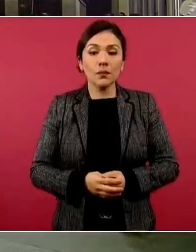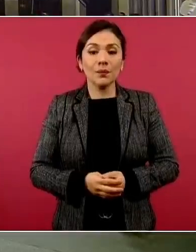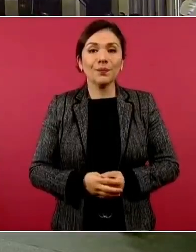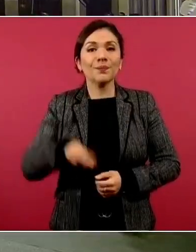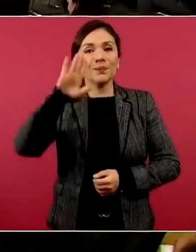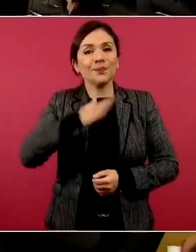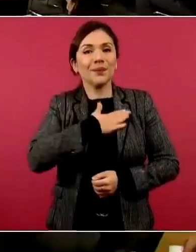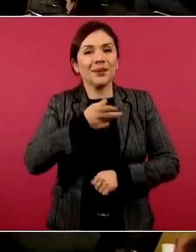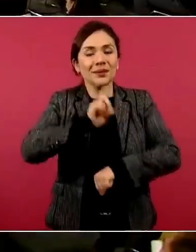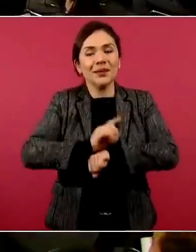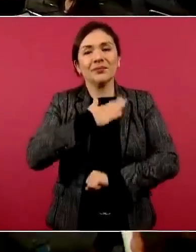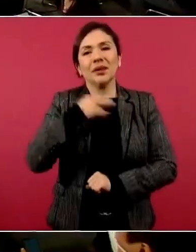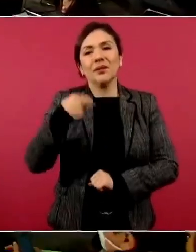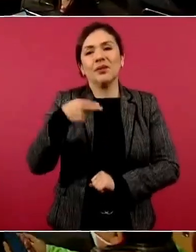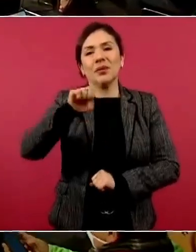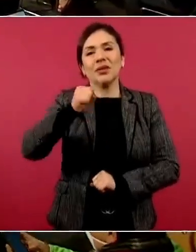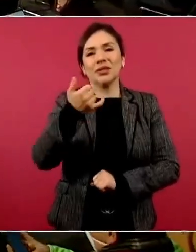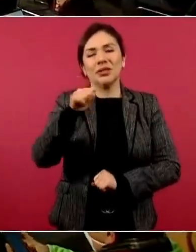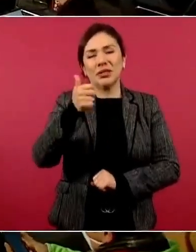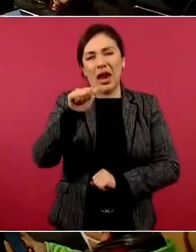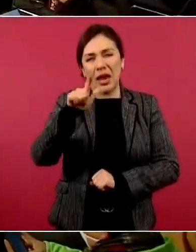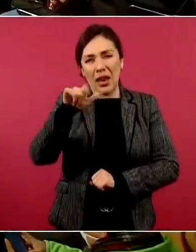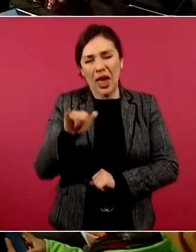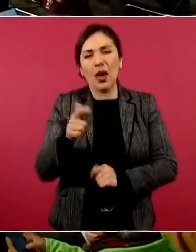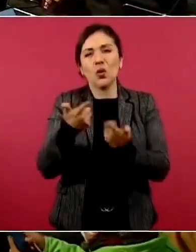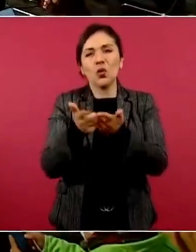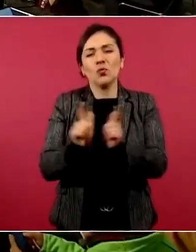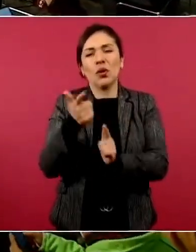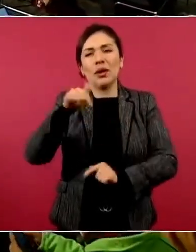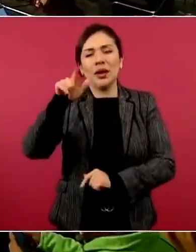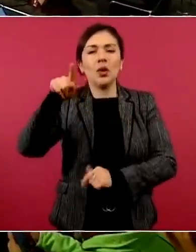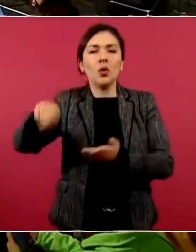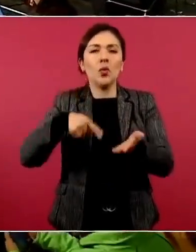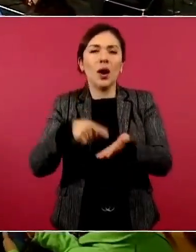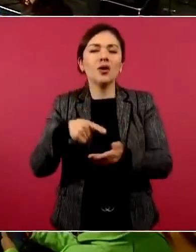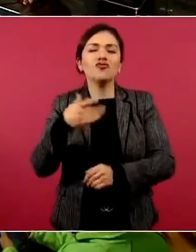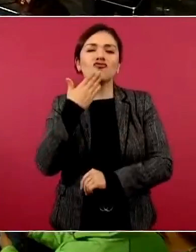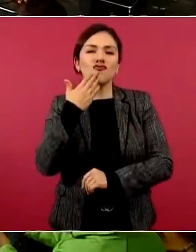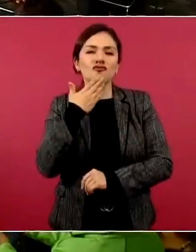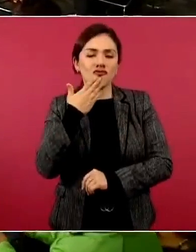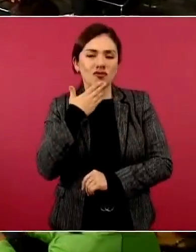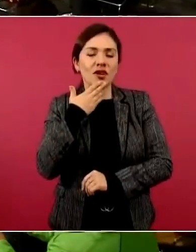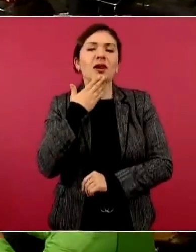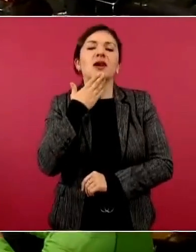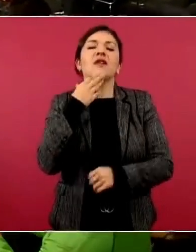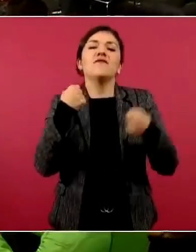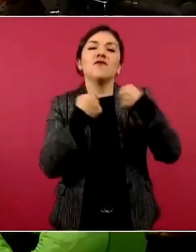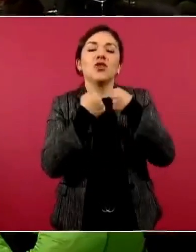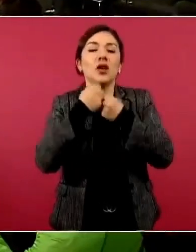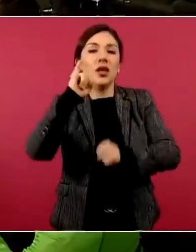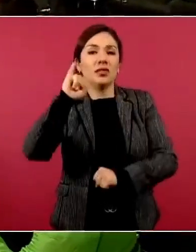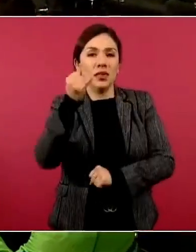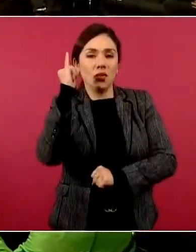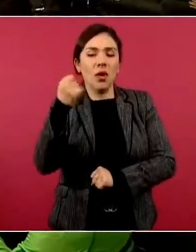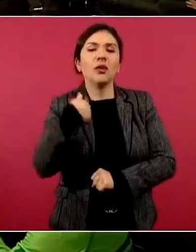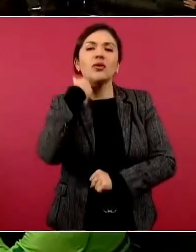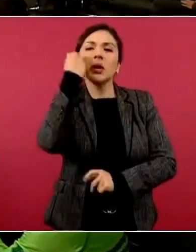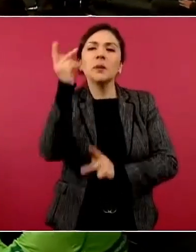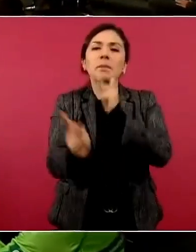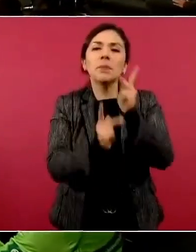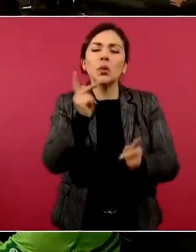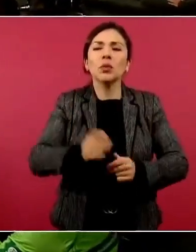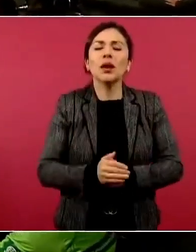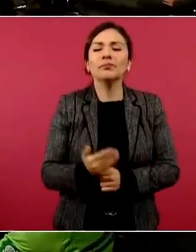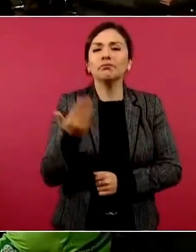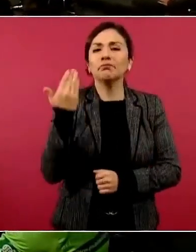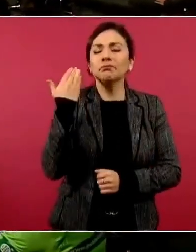Buenos días, Shaila Rosagel, corresponsal de Grupo Gil y la Imparcial de Sonora, La Crónica de Mexicali y Frontera de Tijuana. Preguntarle, presidente, el